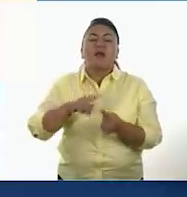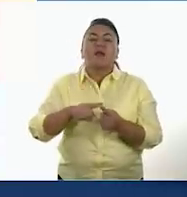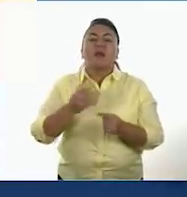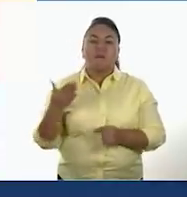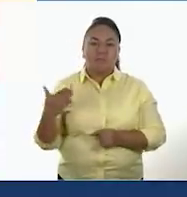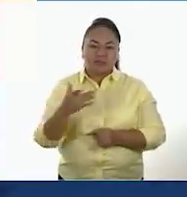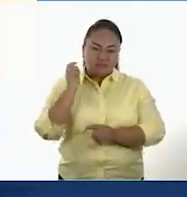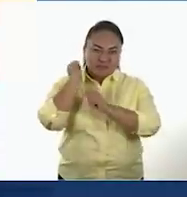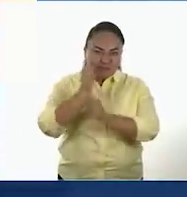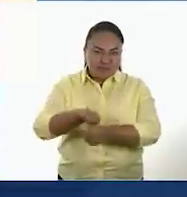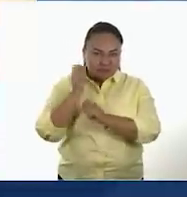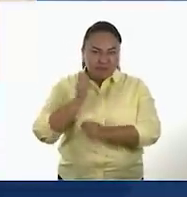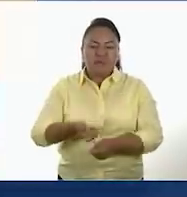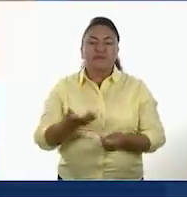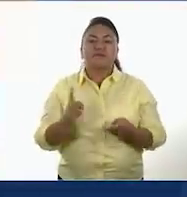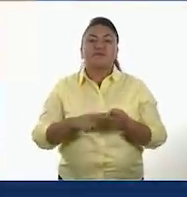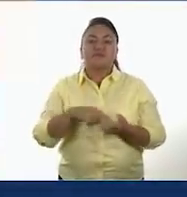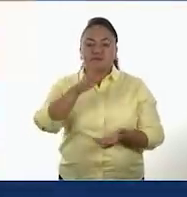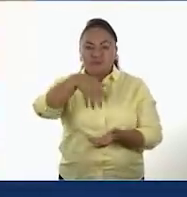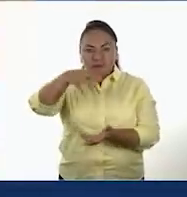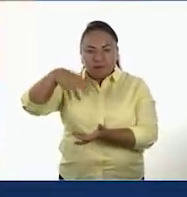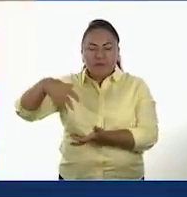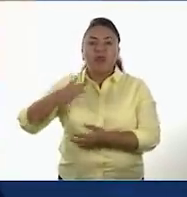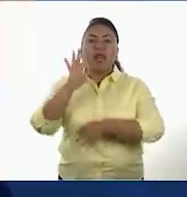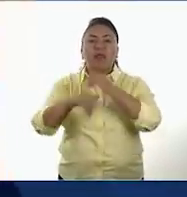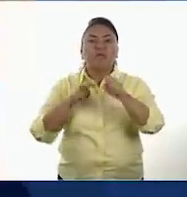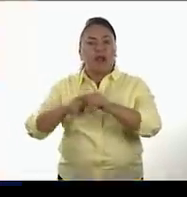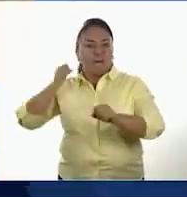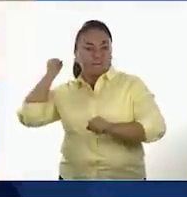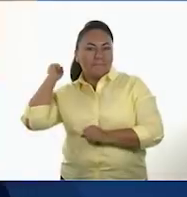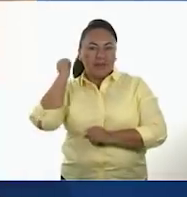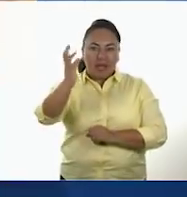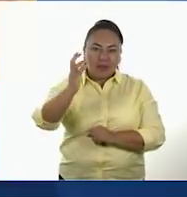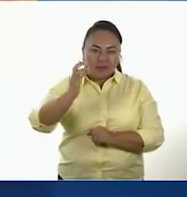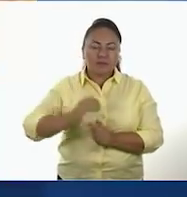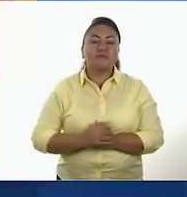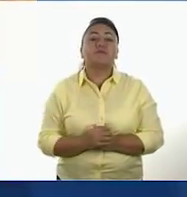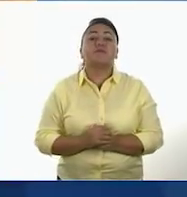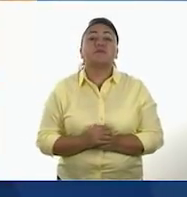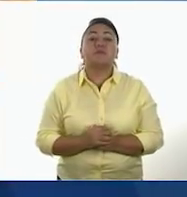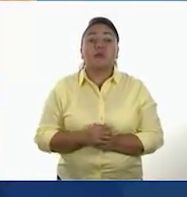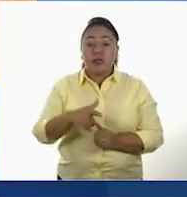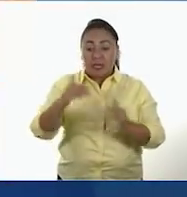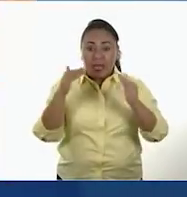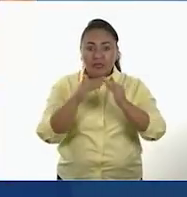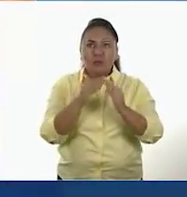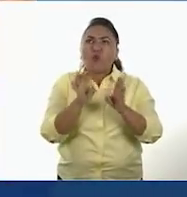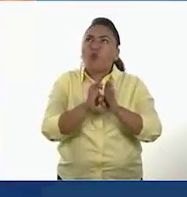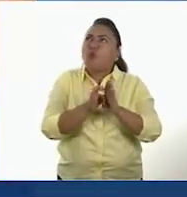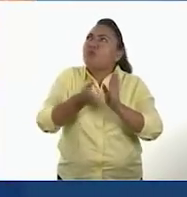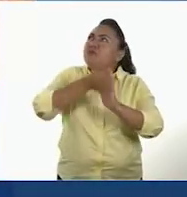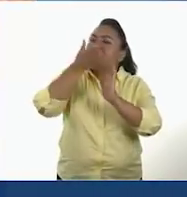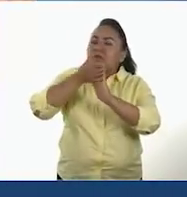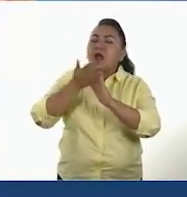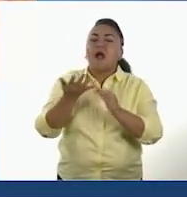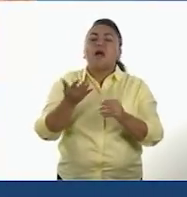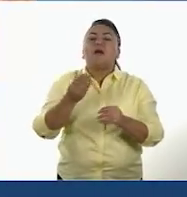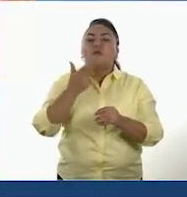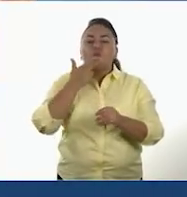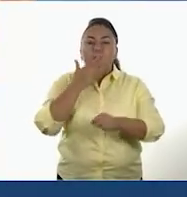la recolección y la caza. Construyeron sus casas con materiales como madera,